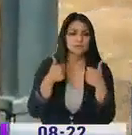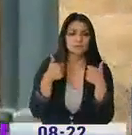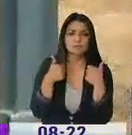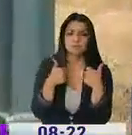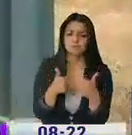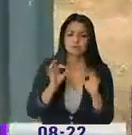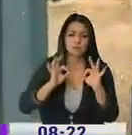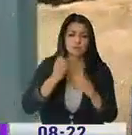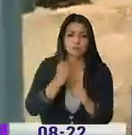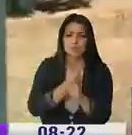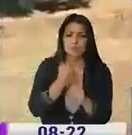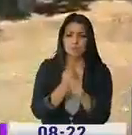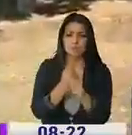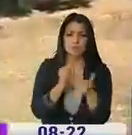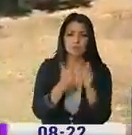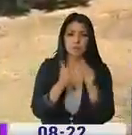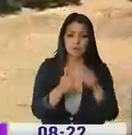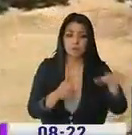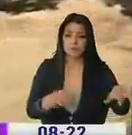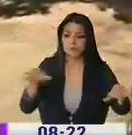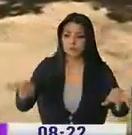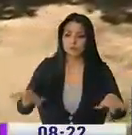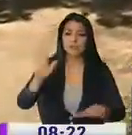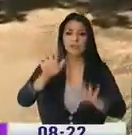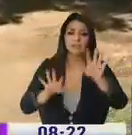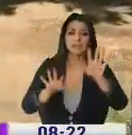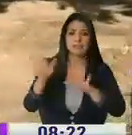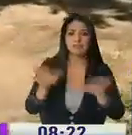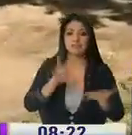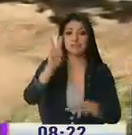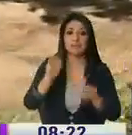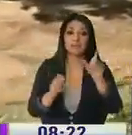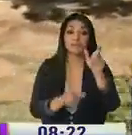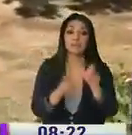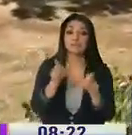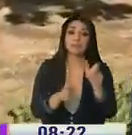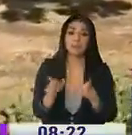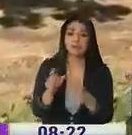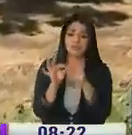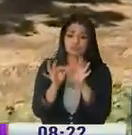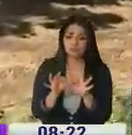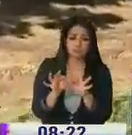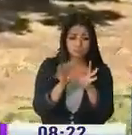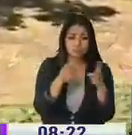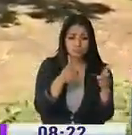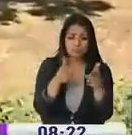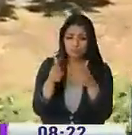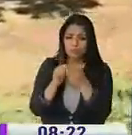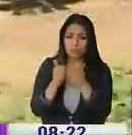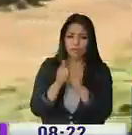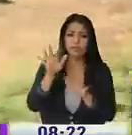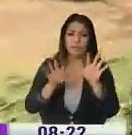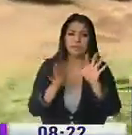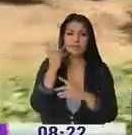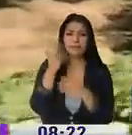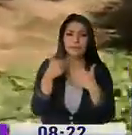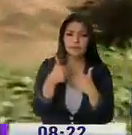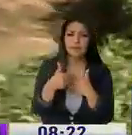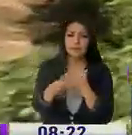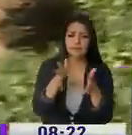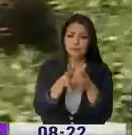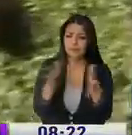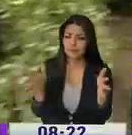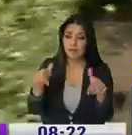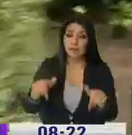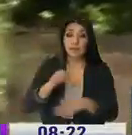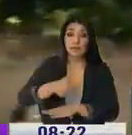trabajo que tenemos en cada punto son de 15 a 20 personas. Hacemos operativos cada 15 días, así generales. Y